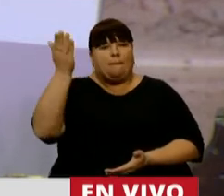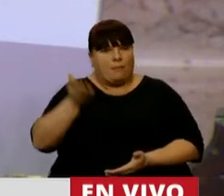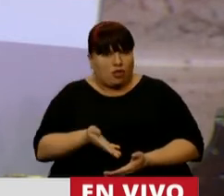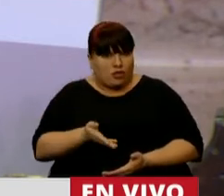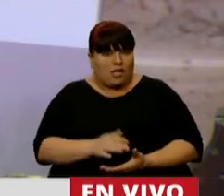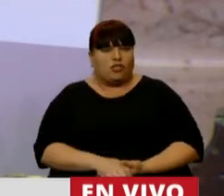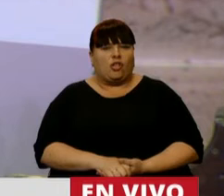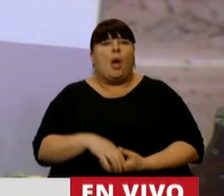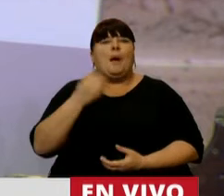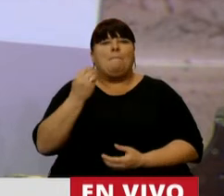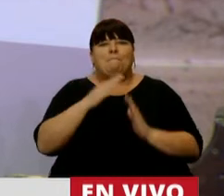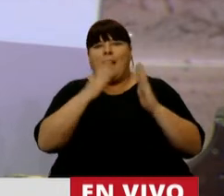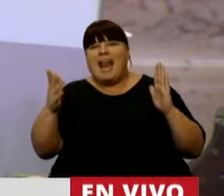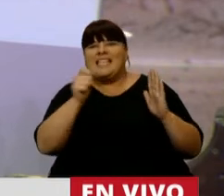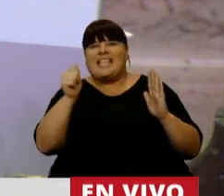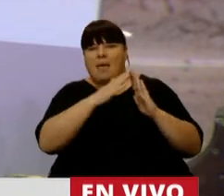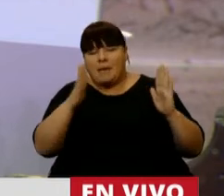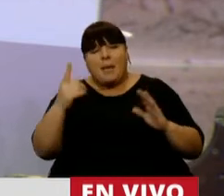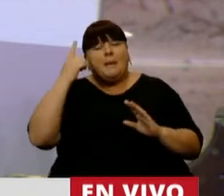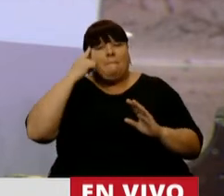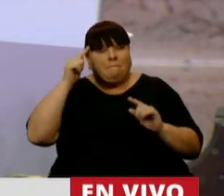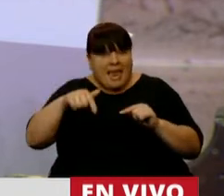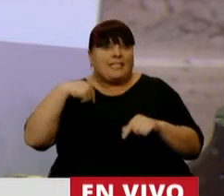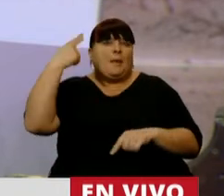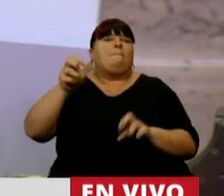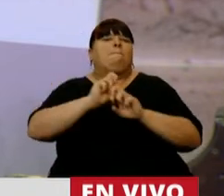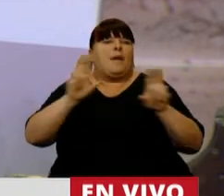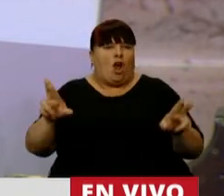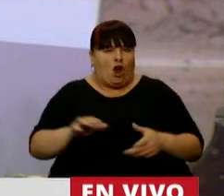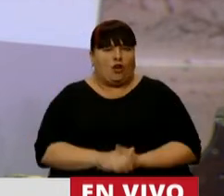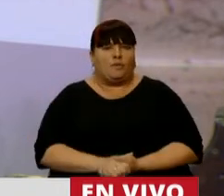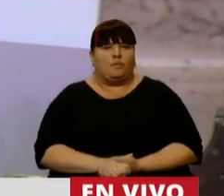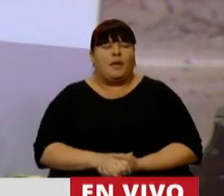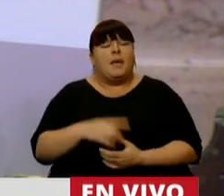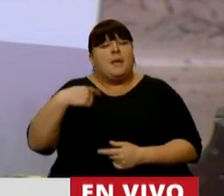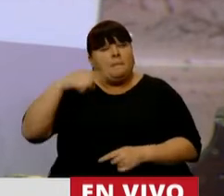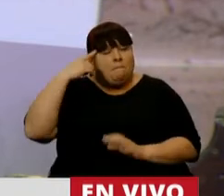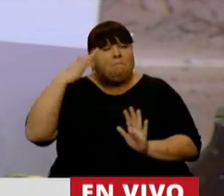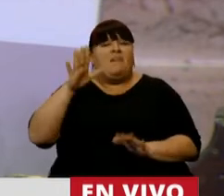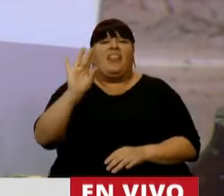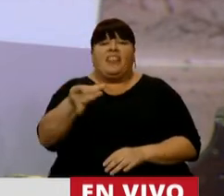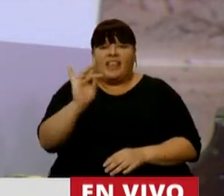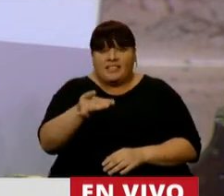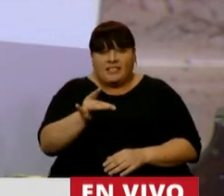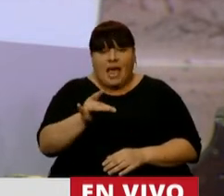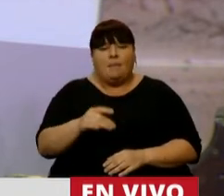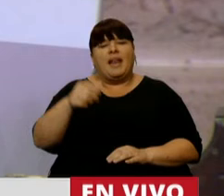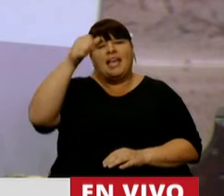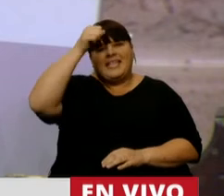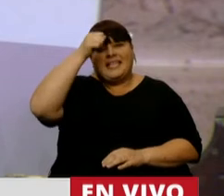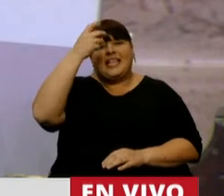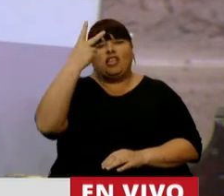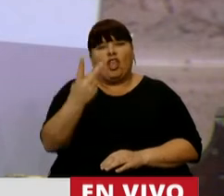para este primer semestre. Y se espera que esto se profundice. Se espera para diciembre un